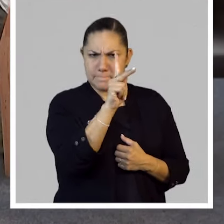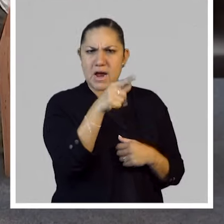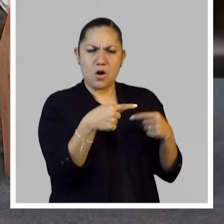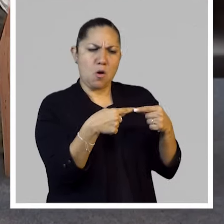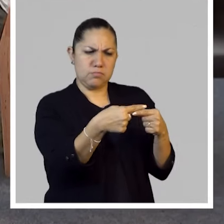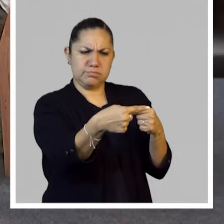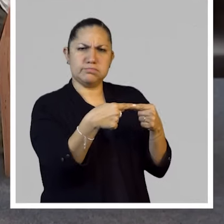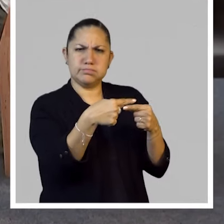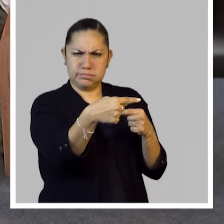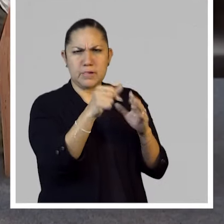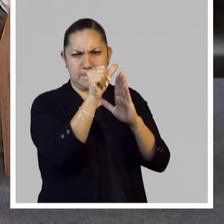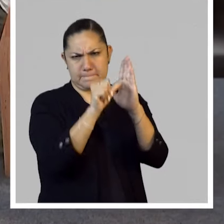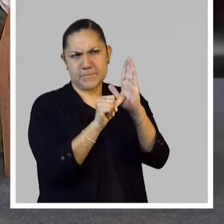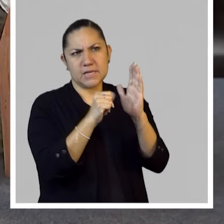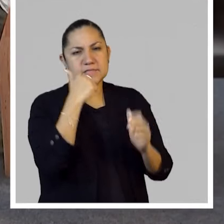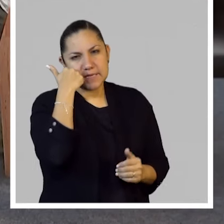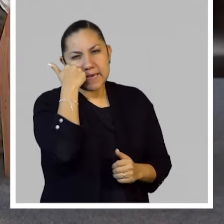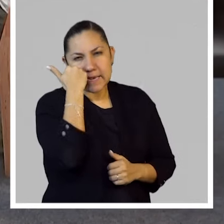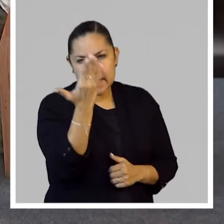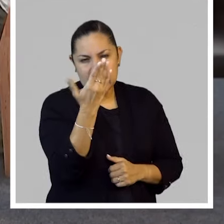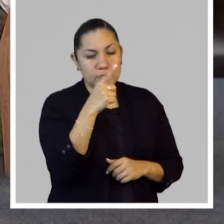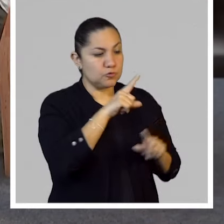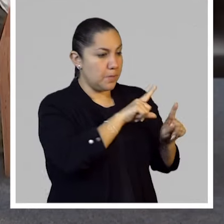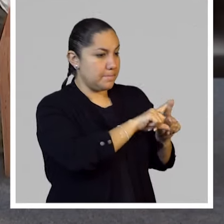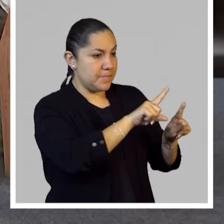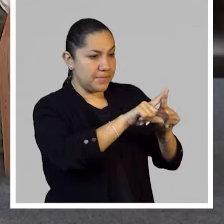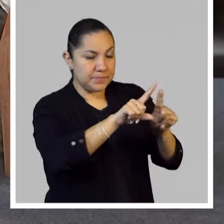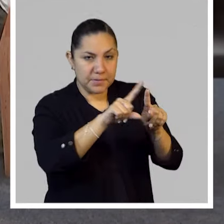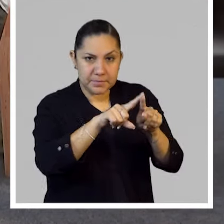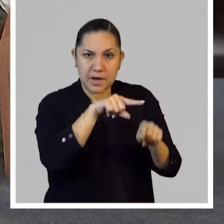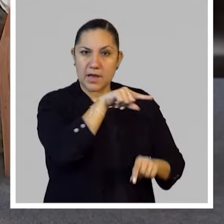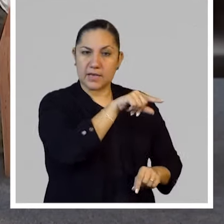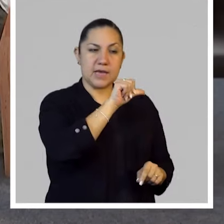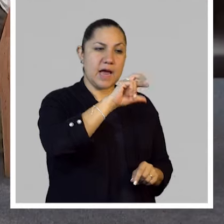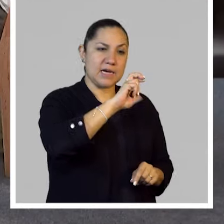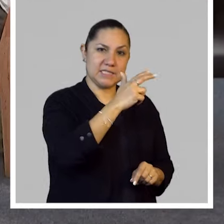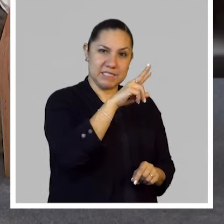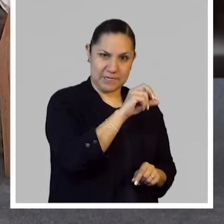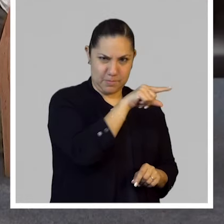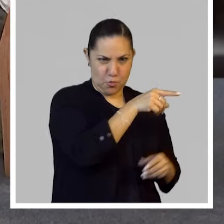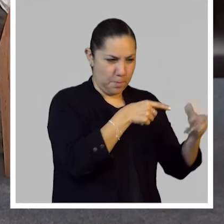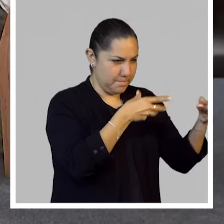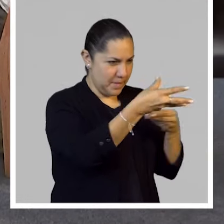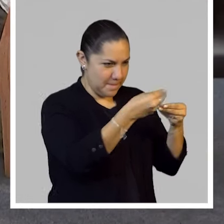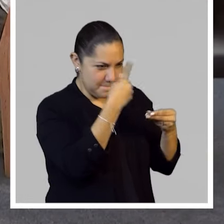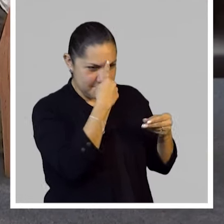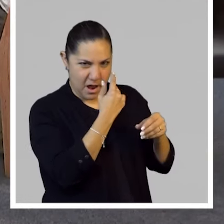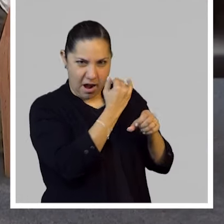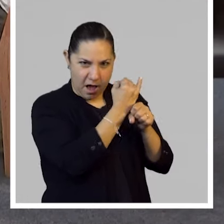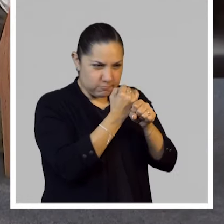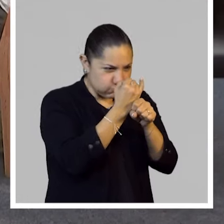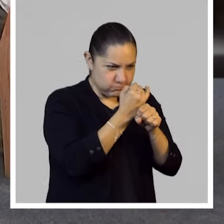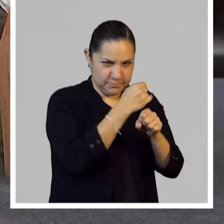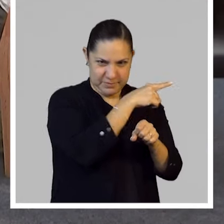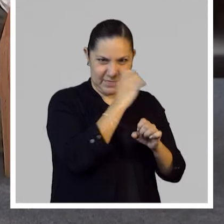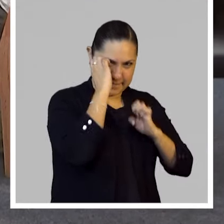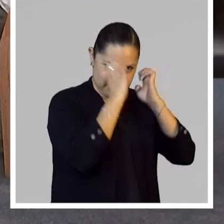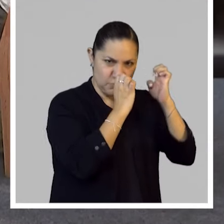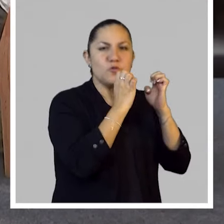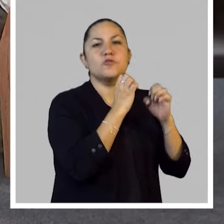estos meses es digitalizar parte del archivo que recibimos para hacer la exposición.